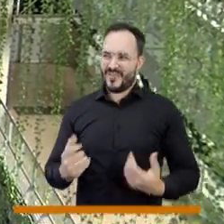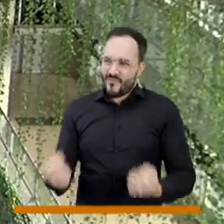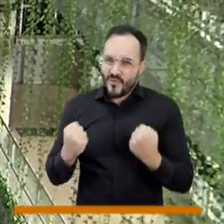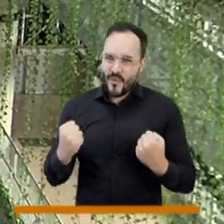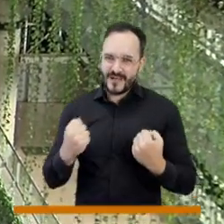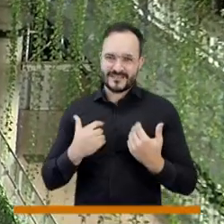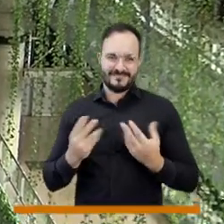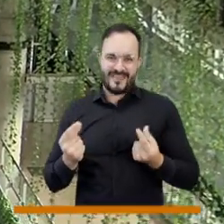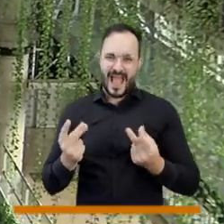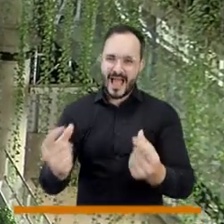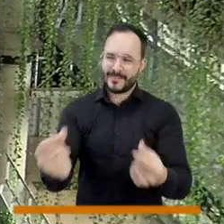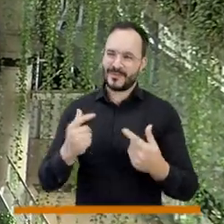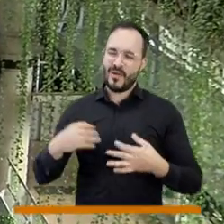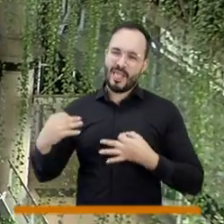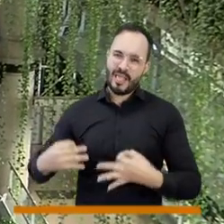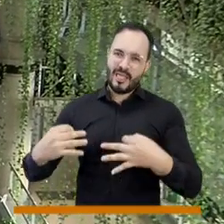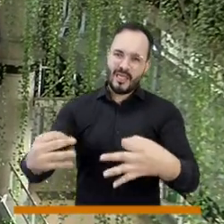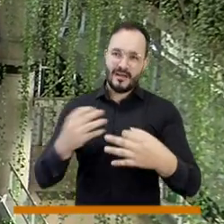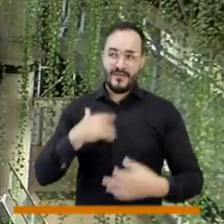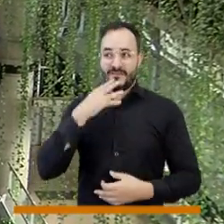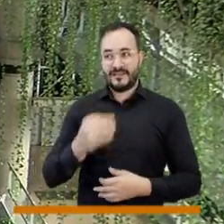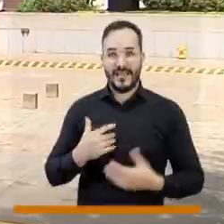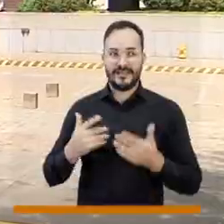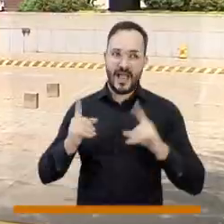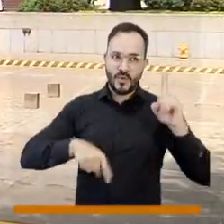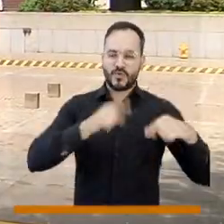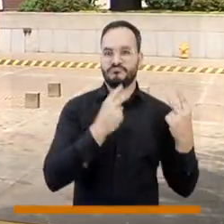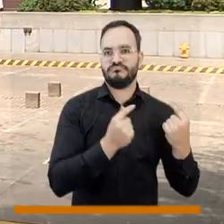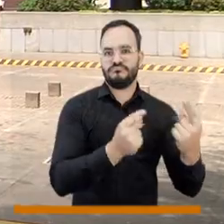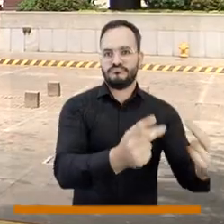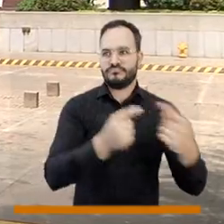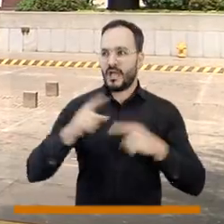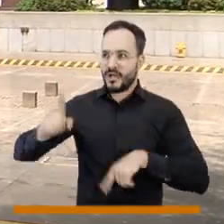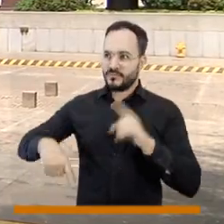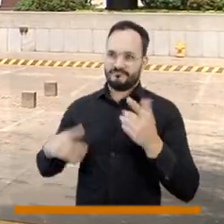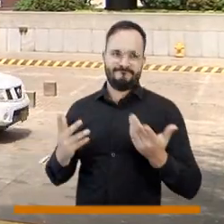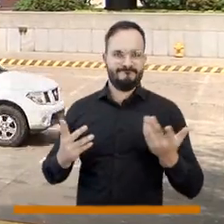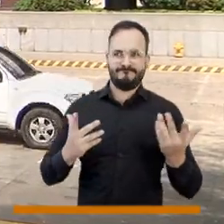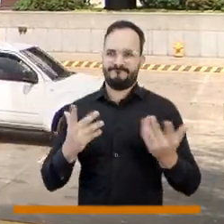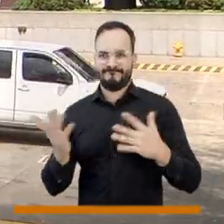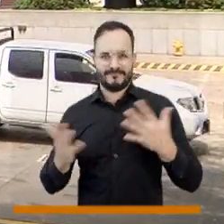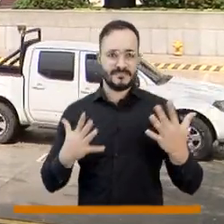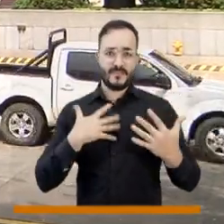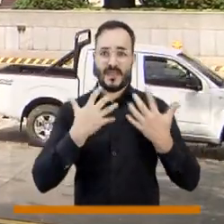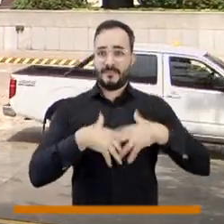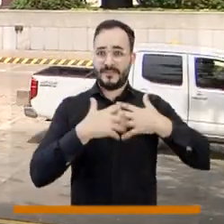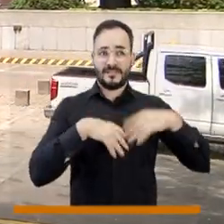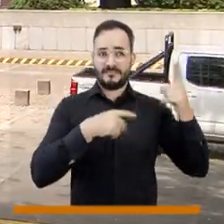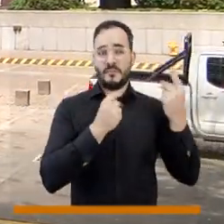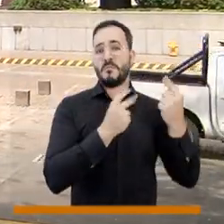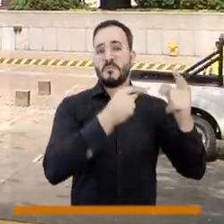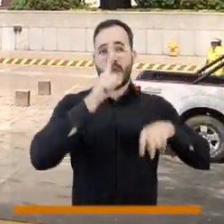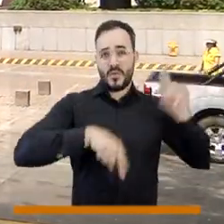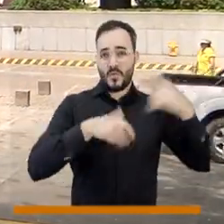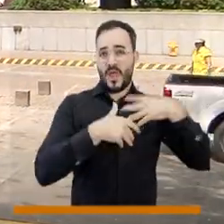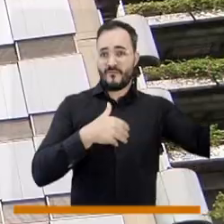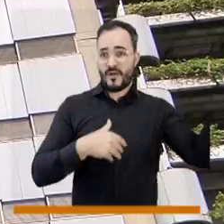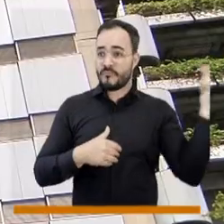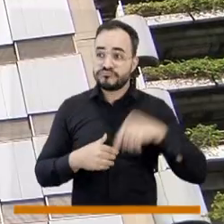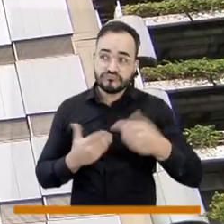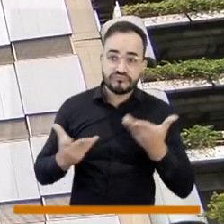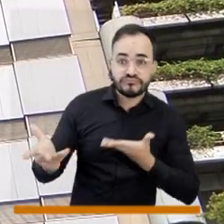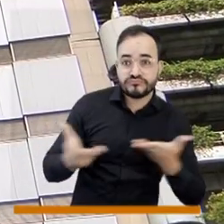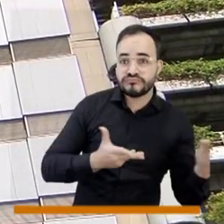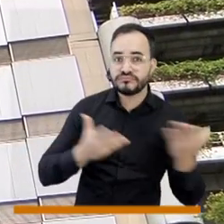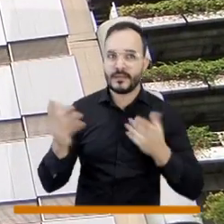de, de agresividad, ¿cierto? Porque es que Enel nos está quedando quieto, Celsia nos está quedando quieto, las empresas que vienen de afuera nos